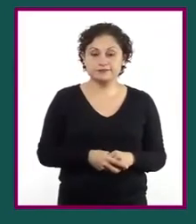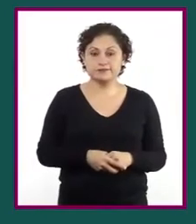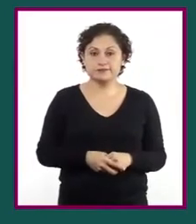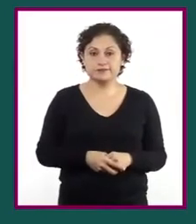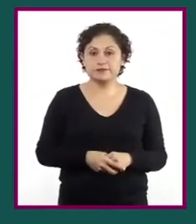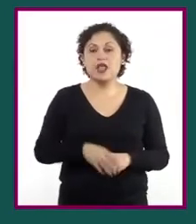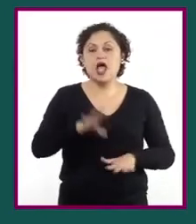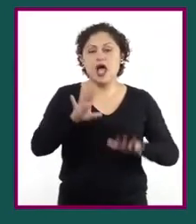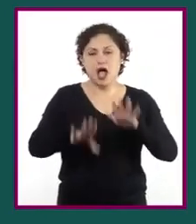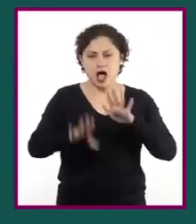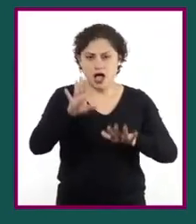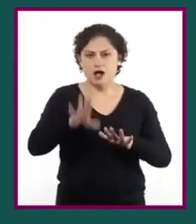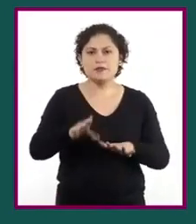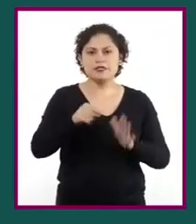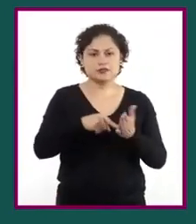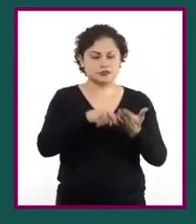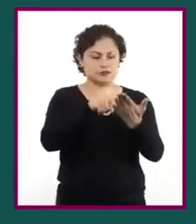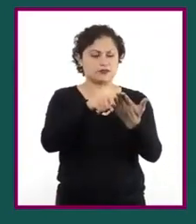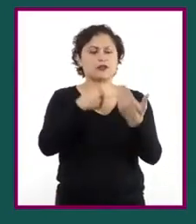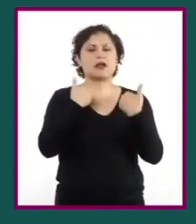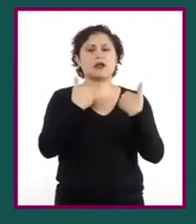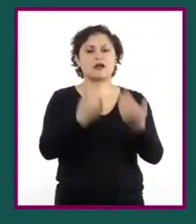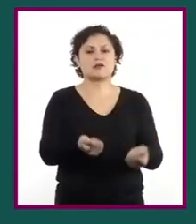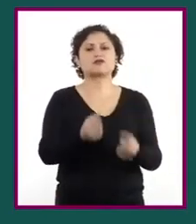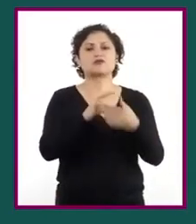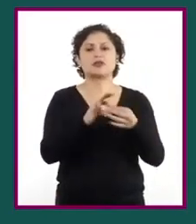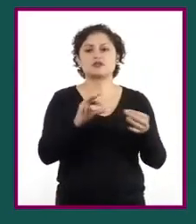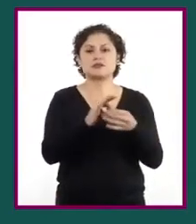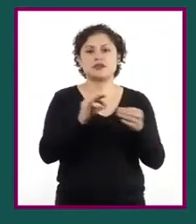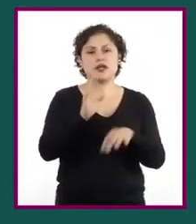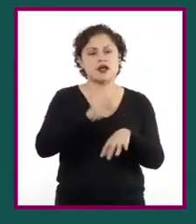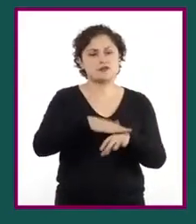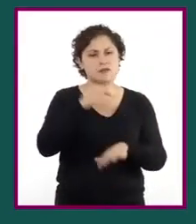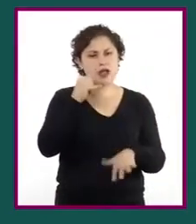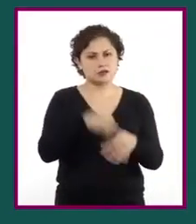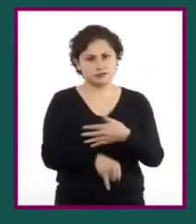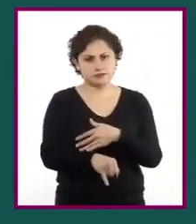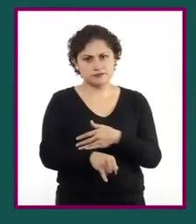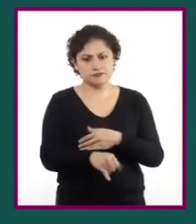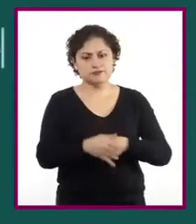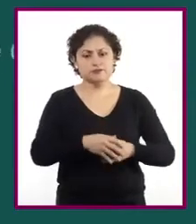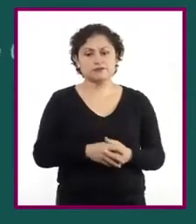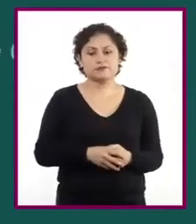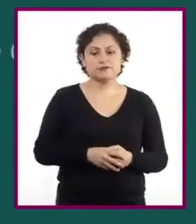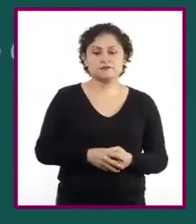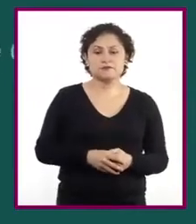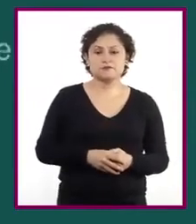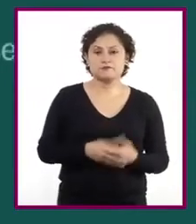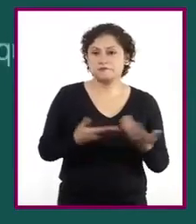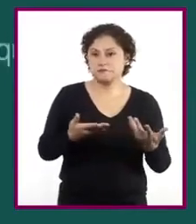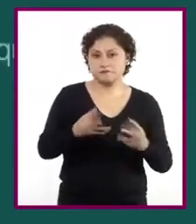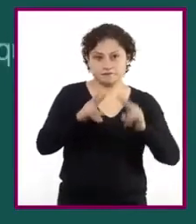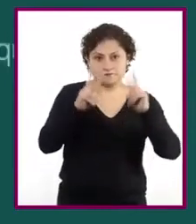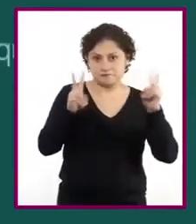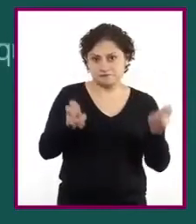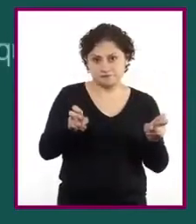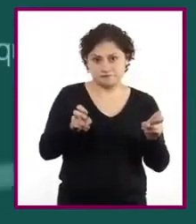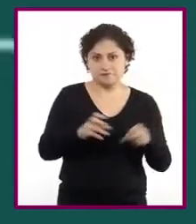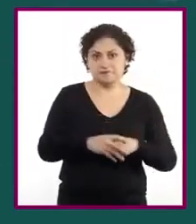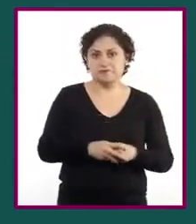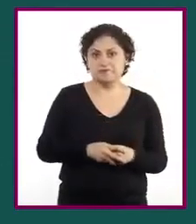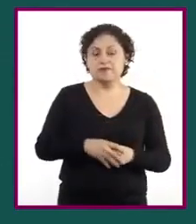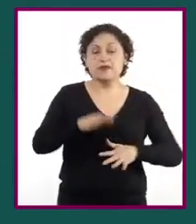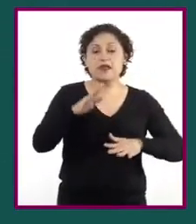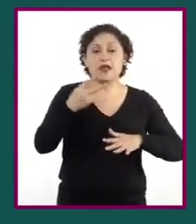Algunas veces explica, con más detalle, lo que se quiere decir. Y otras